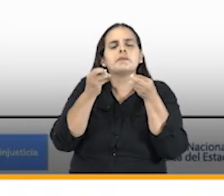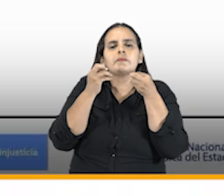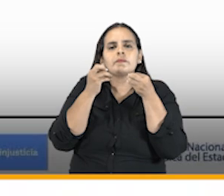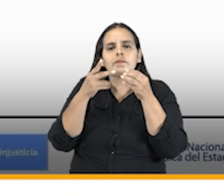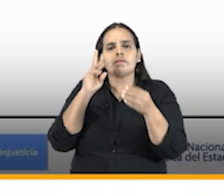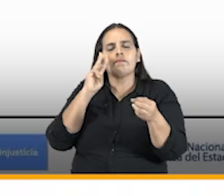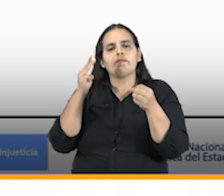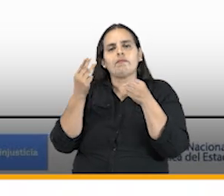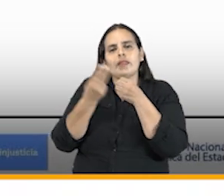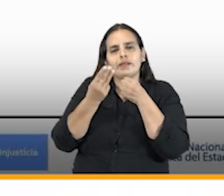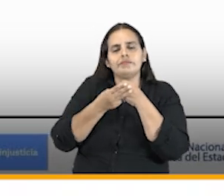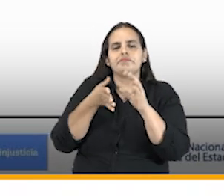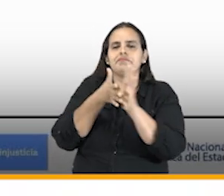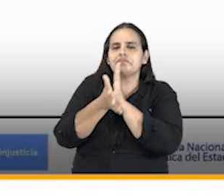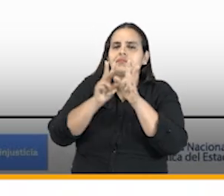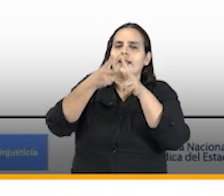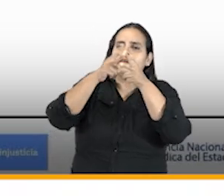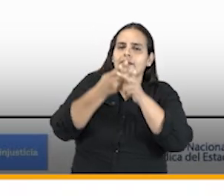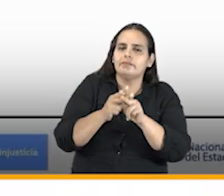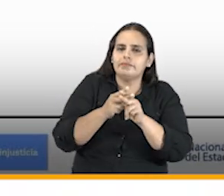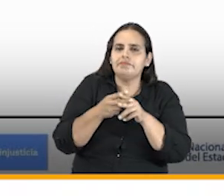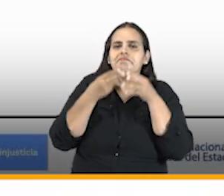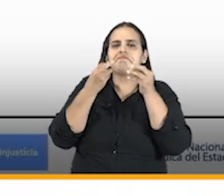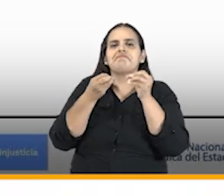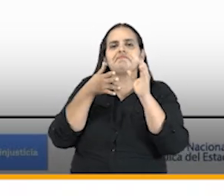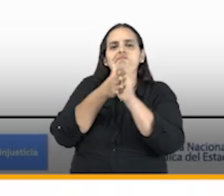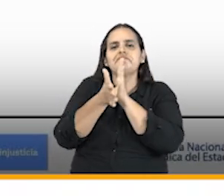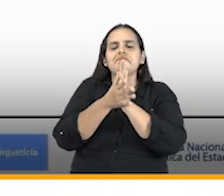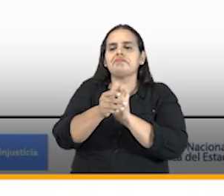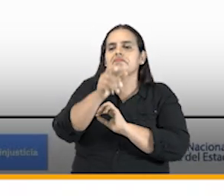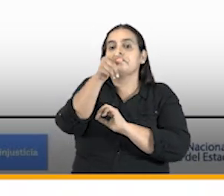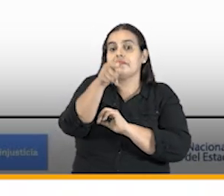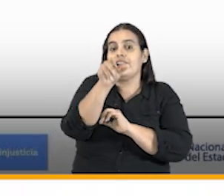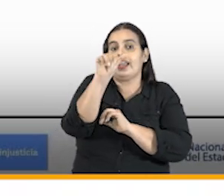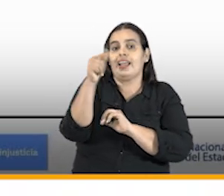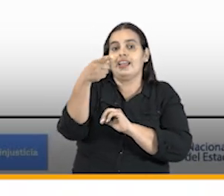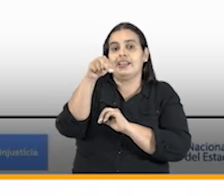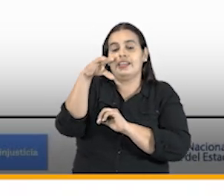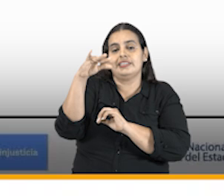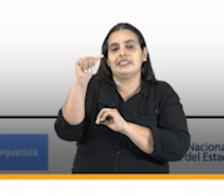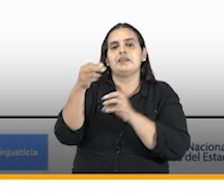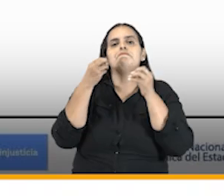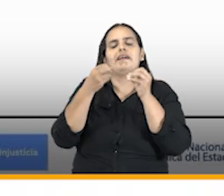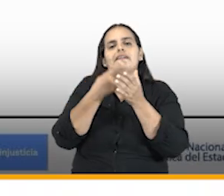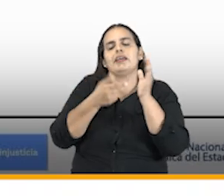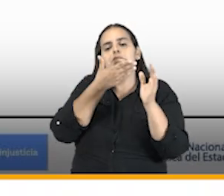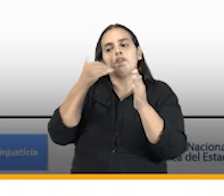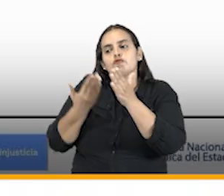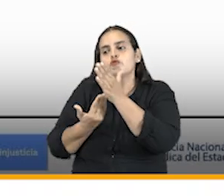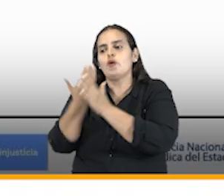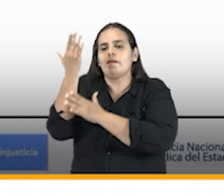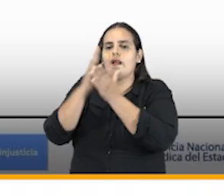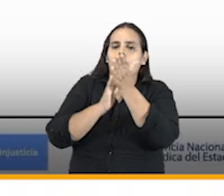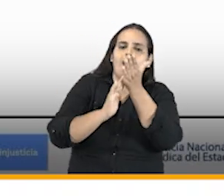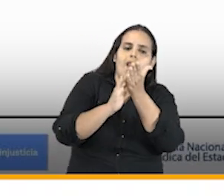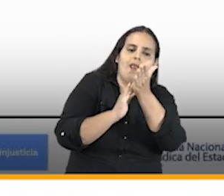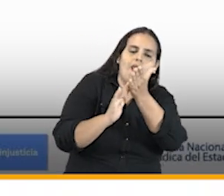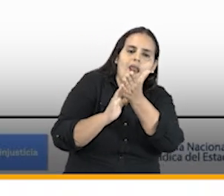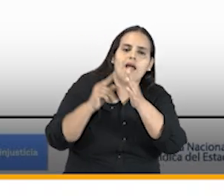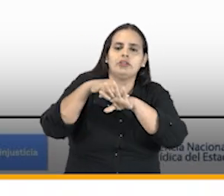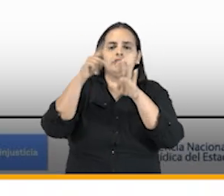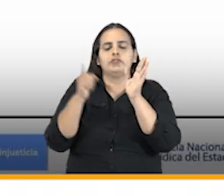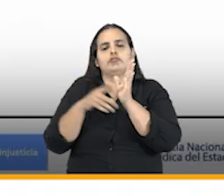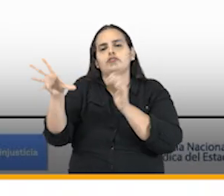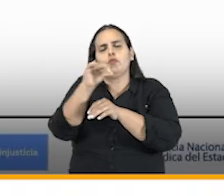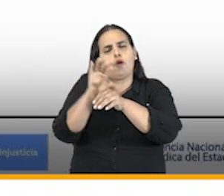era brindar herramientas o es brindar herramientas a la agencia para garantizar su modernización desde el punto de vista de